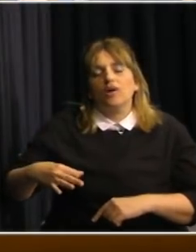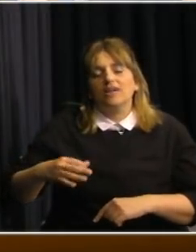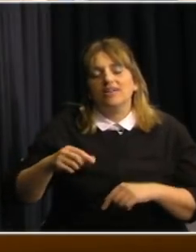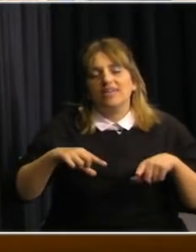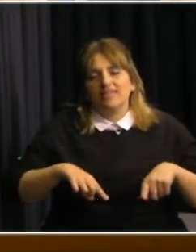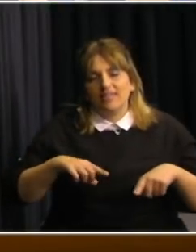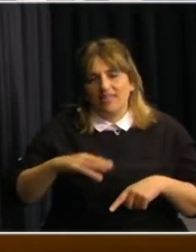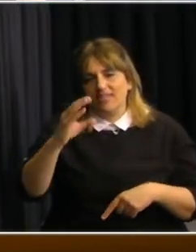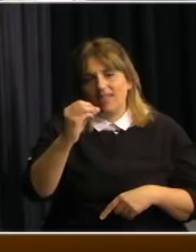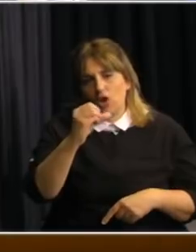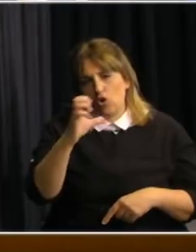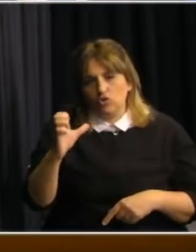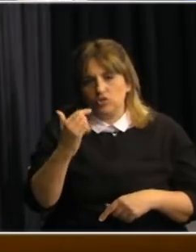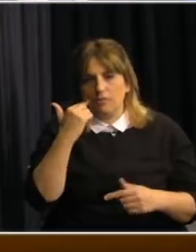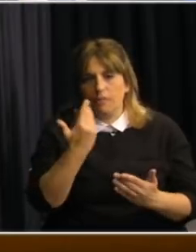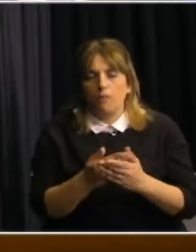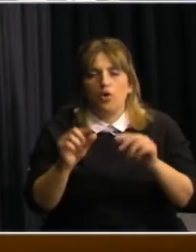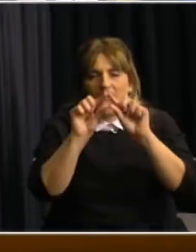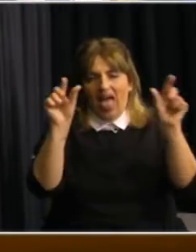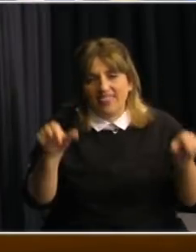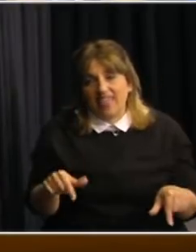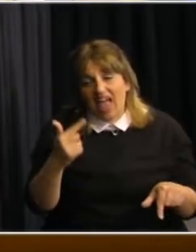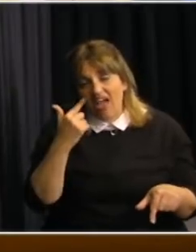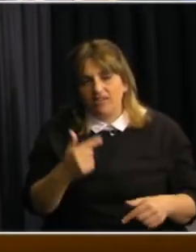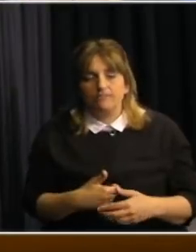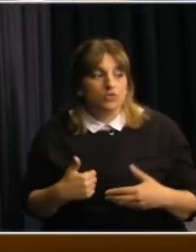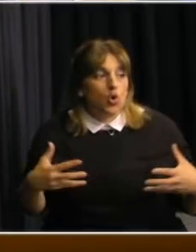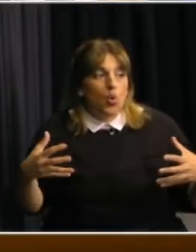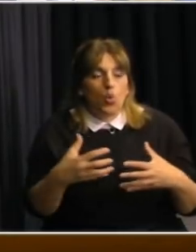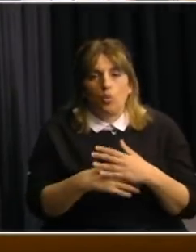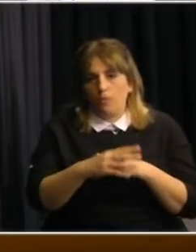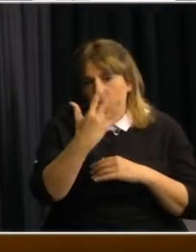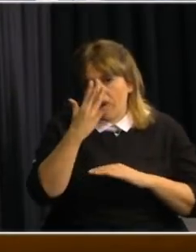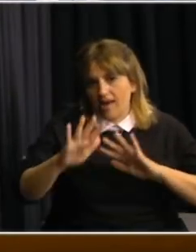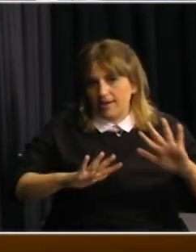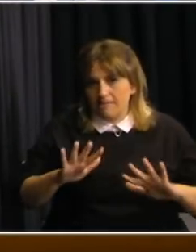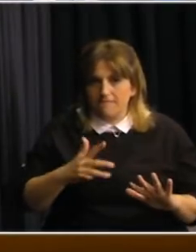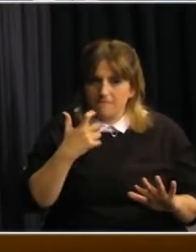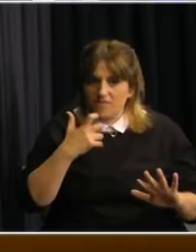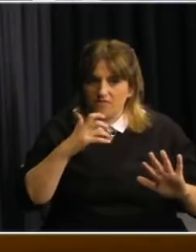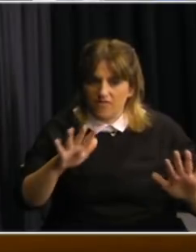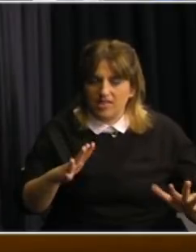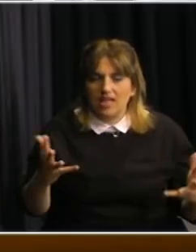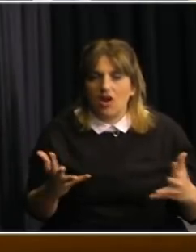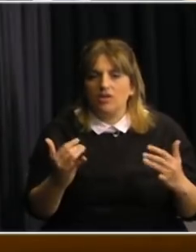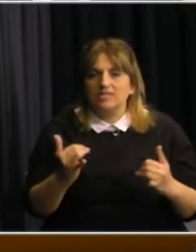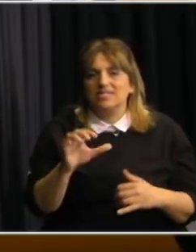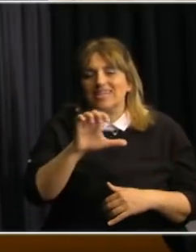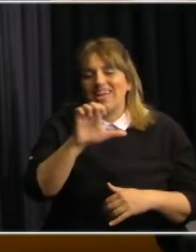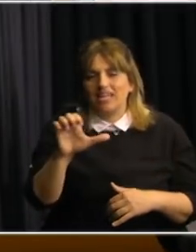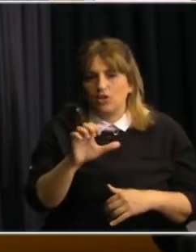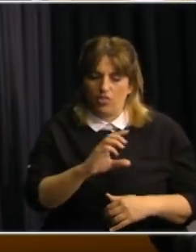gracias muchas gracias la verdad que como grupo a carnaval no llegamos todavía estamos todavía parados en enero